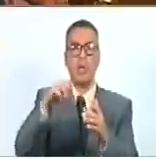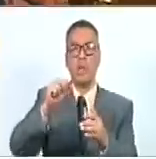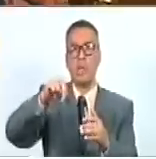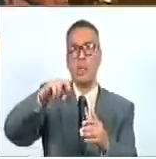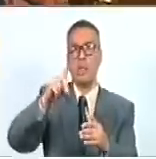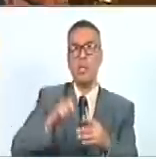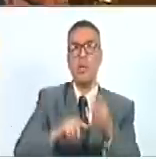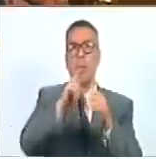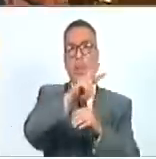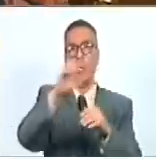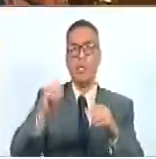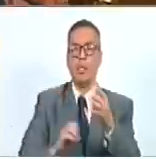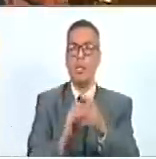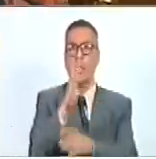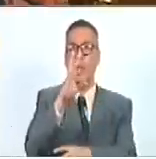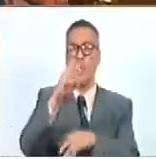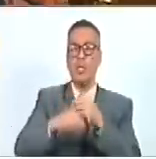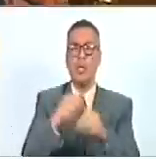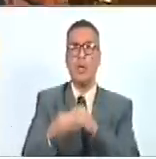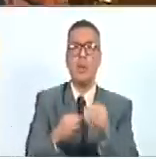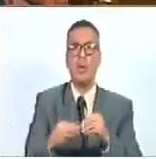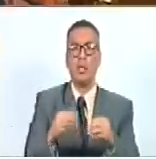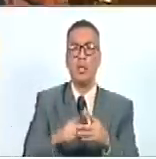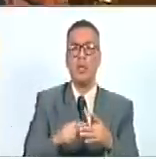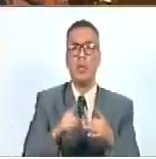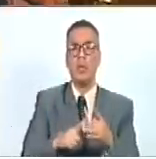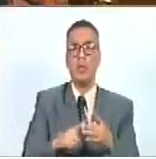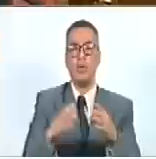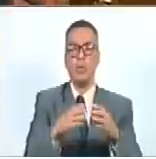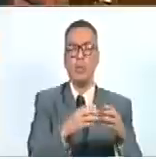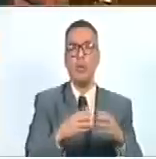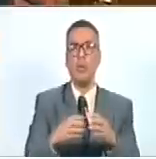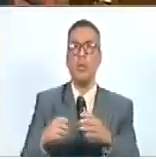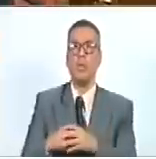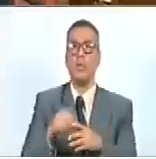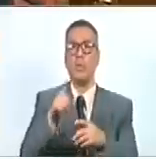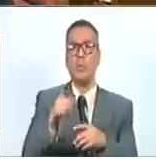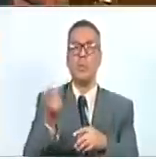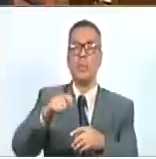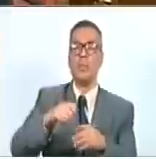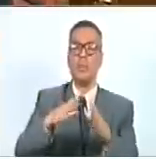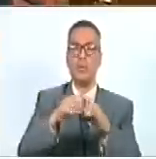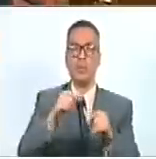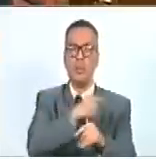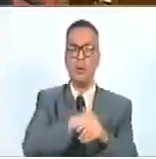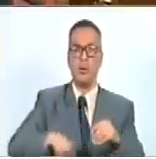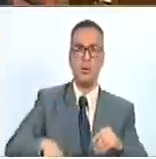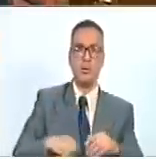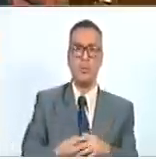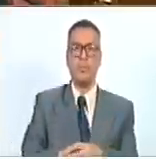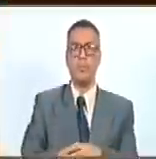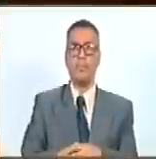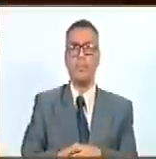del pasado 20 de mayo, en el marco del periodo ordinario de sesiones de este mes. Esto, señor presidente.